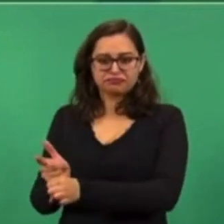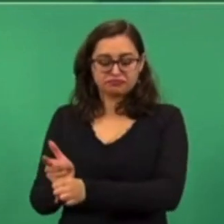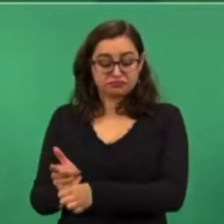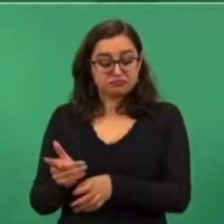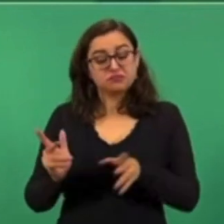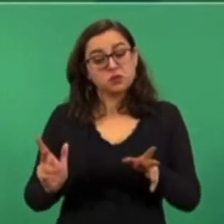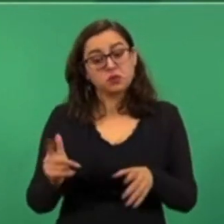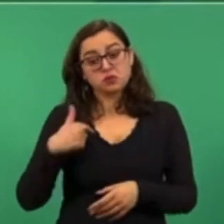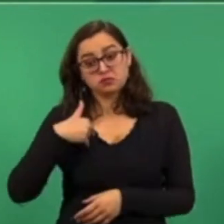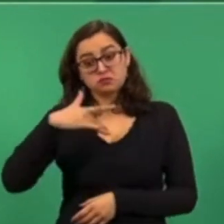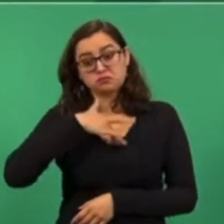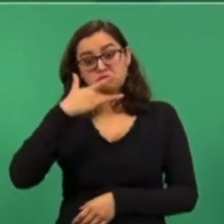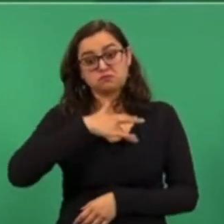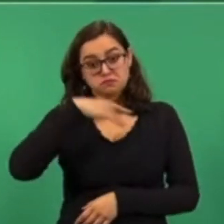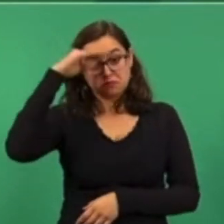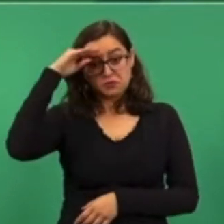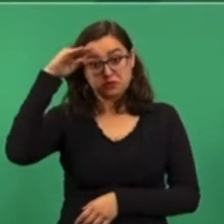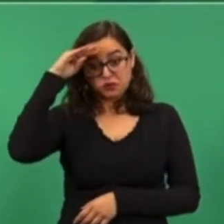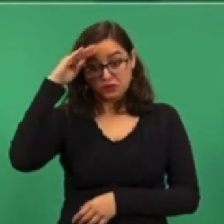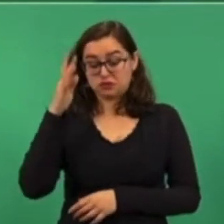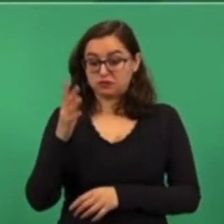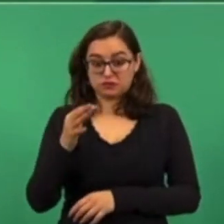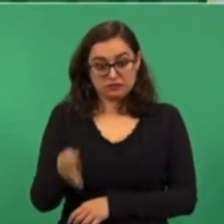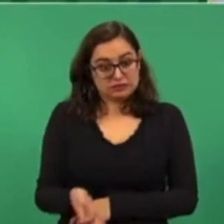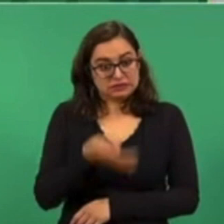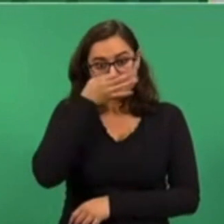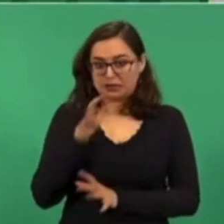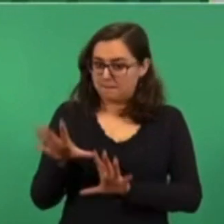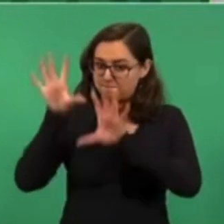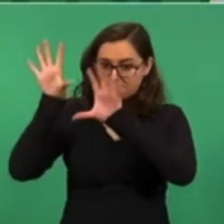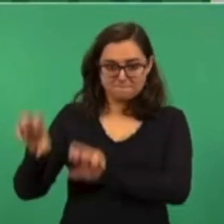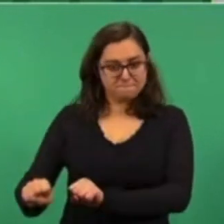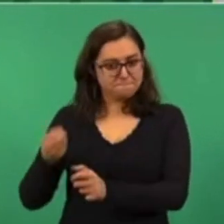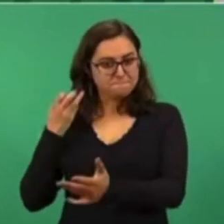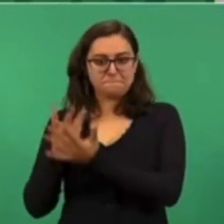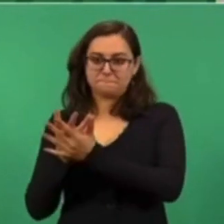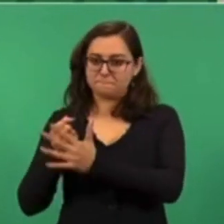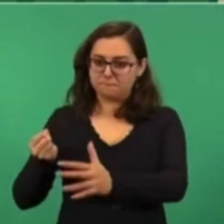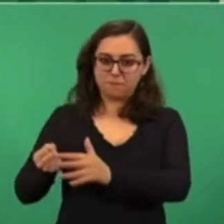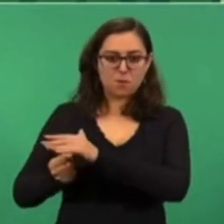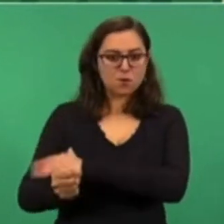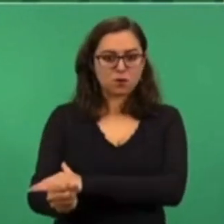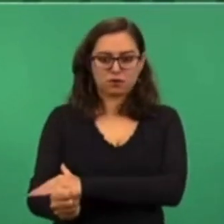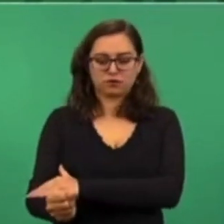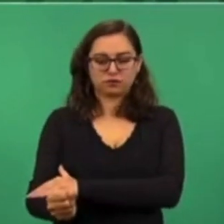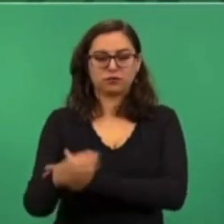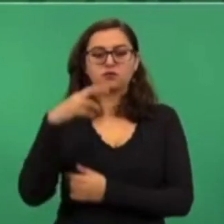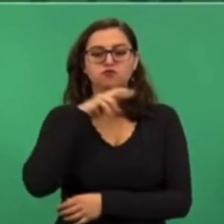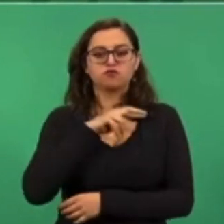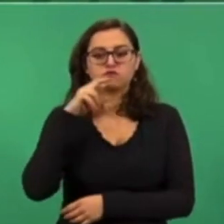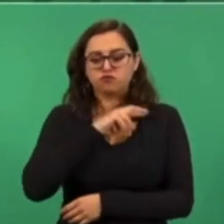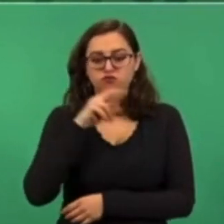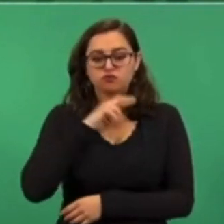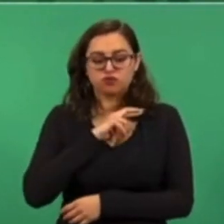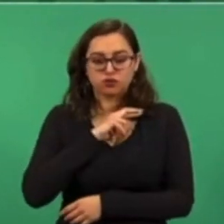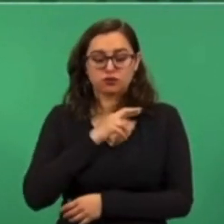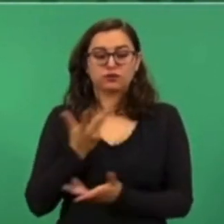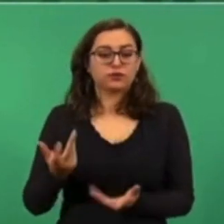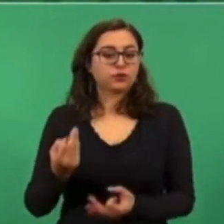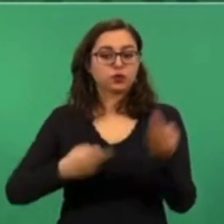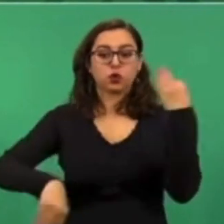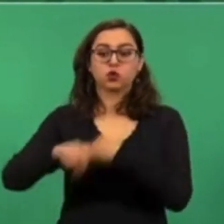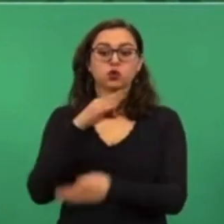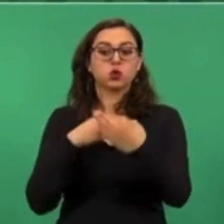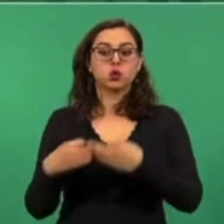espero que se les detenga pronto, ya están actuando todas